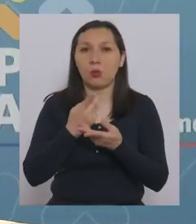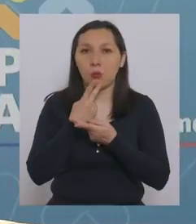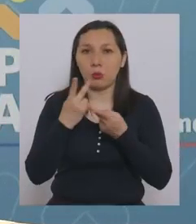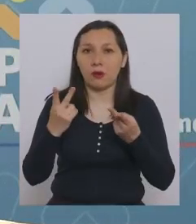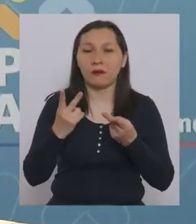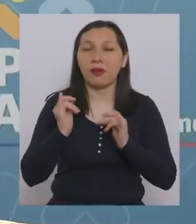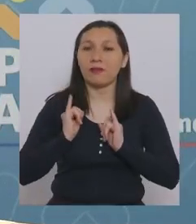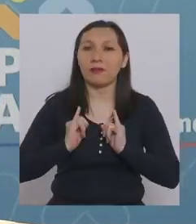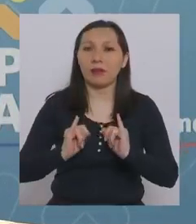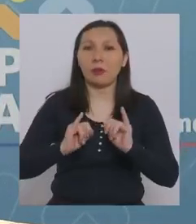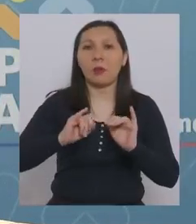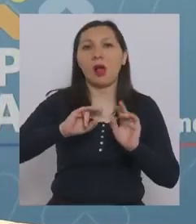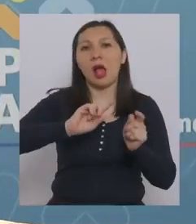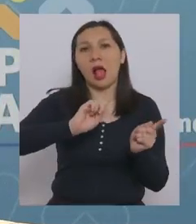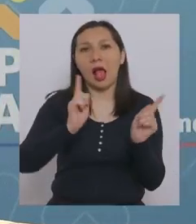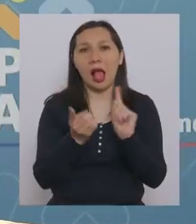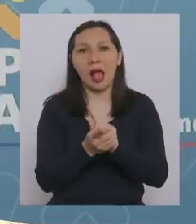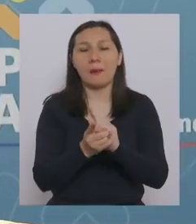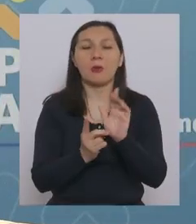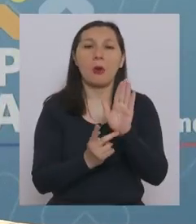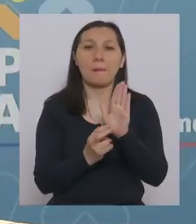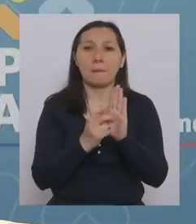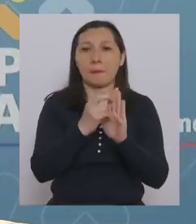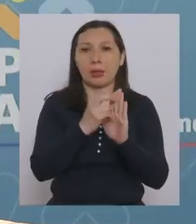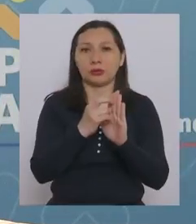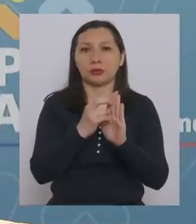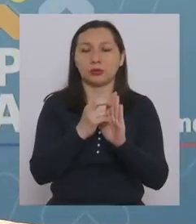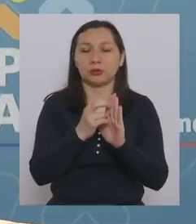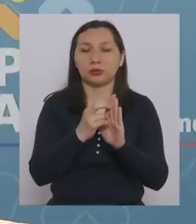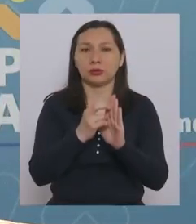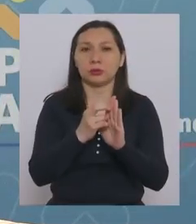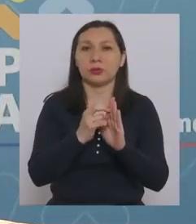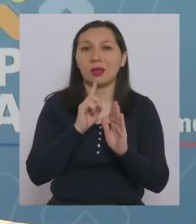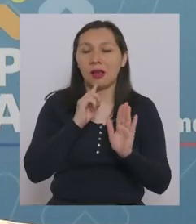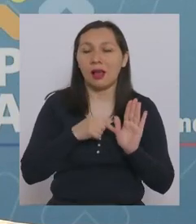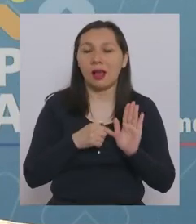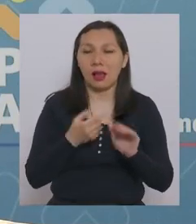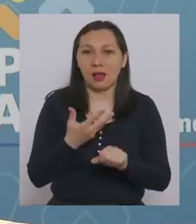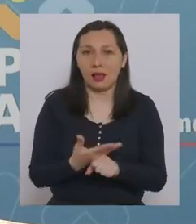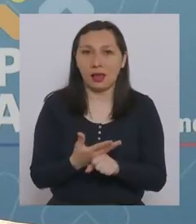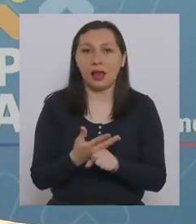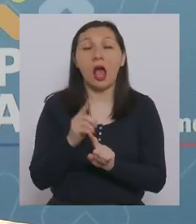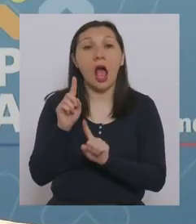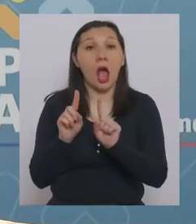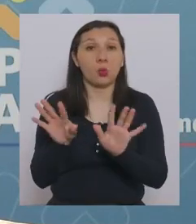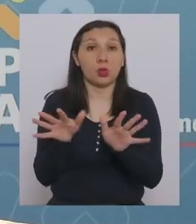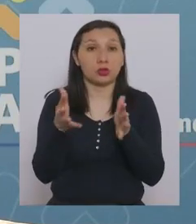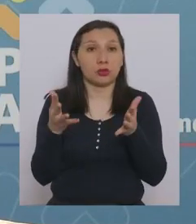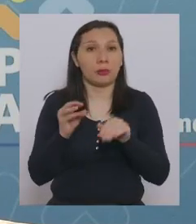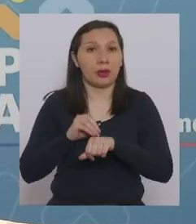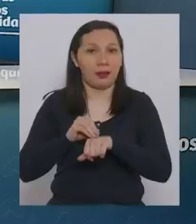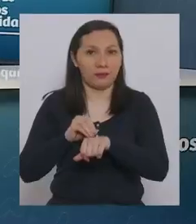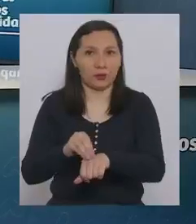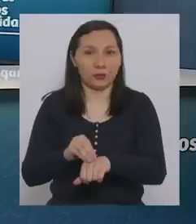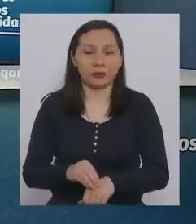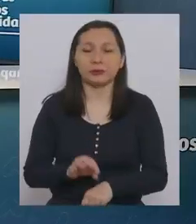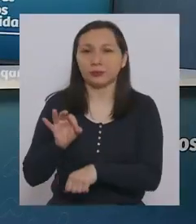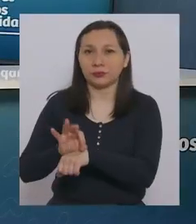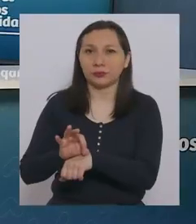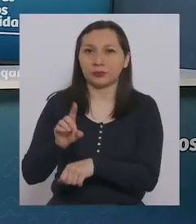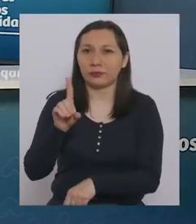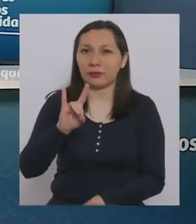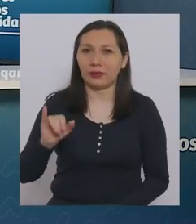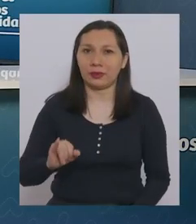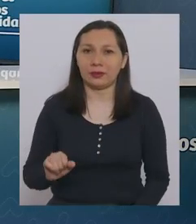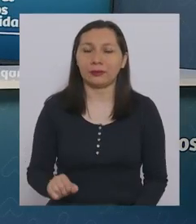quien dará a conocer los cambios en el paso a paso que traen algunas sorpresas. Doctora Daza.